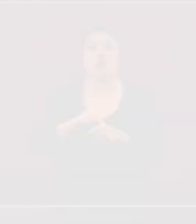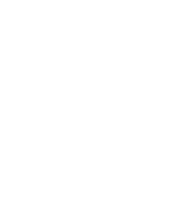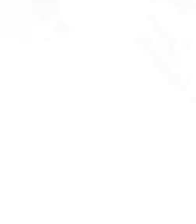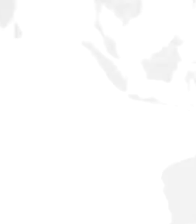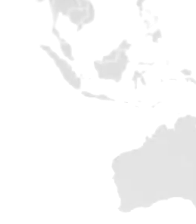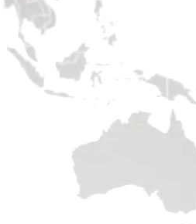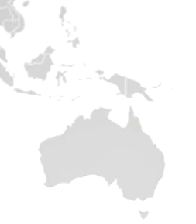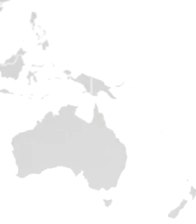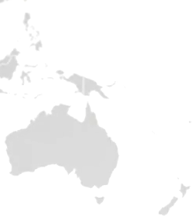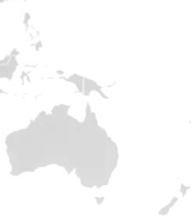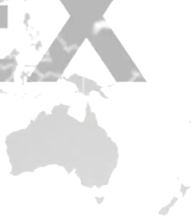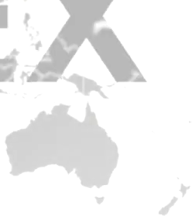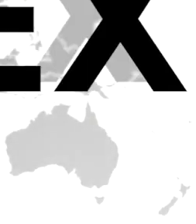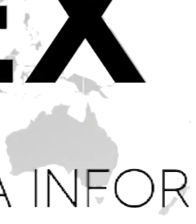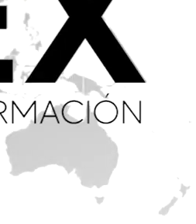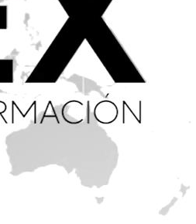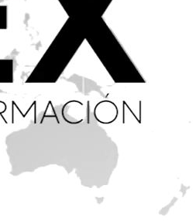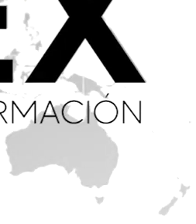verde.